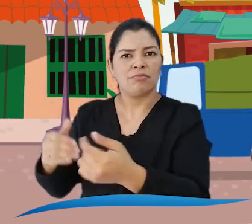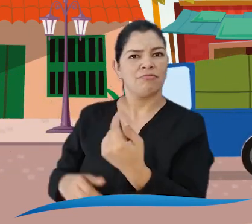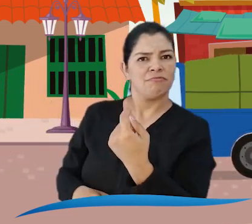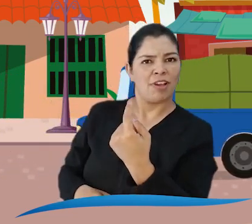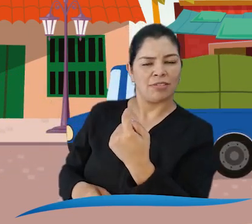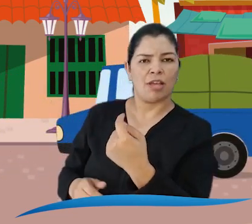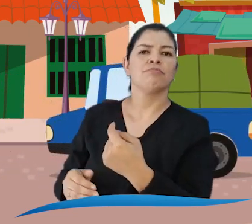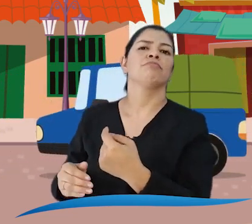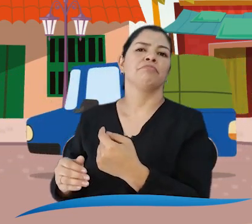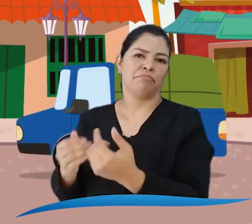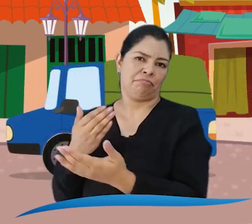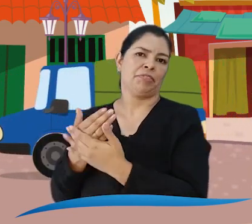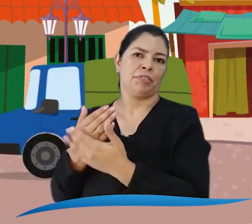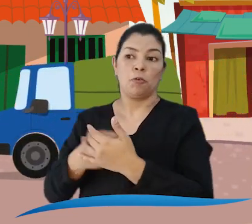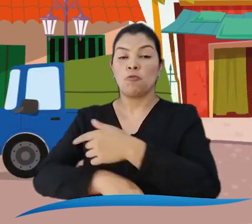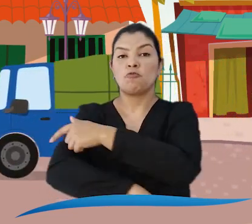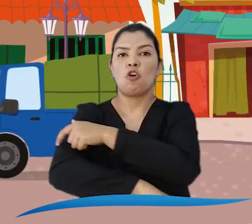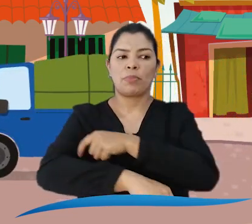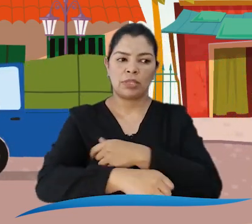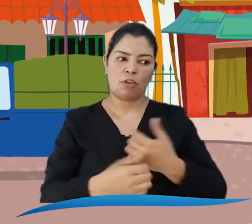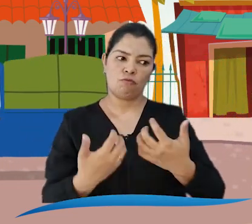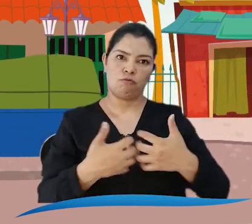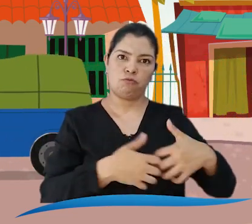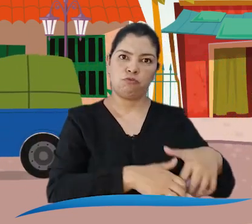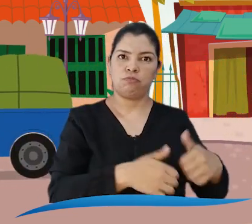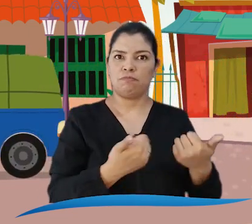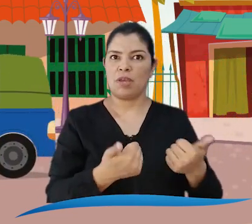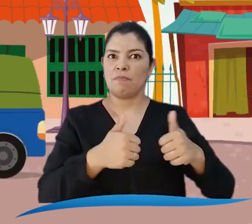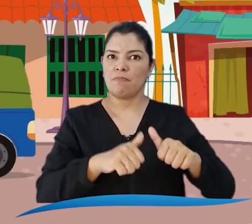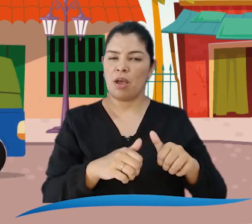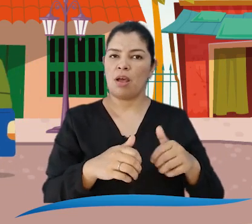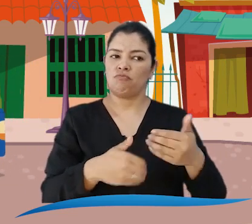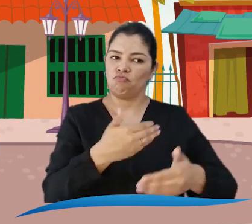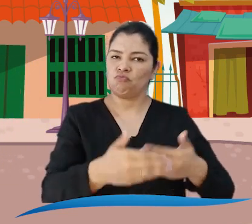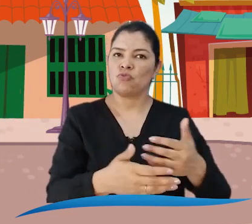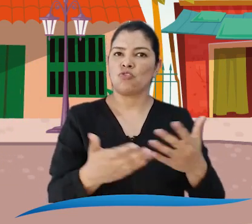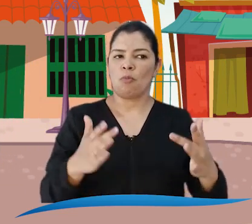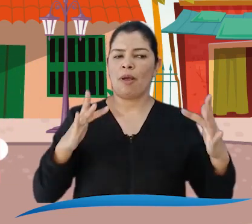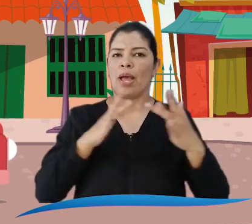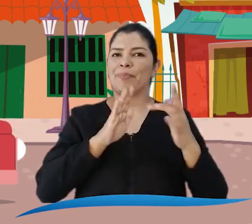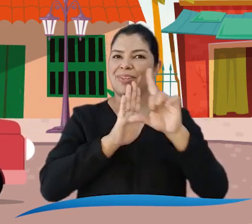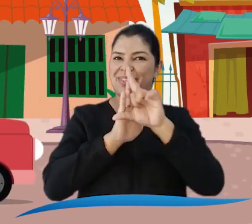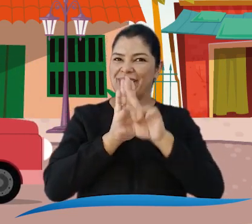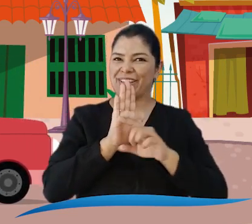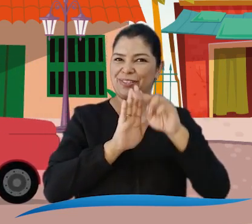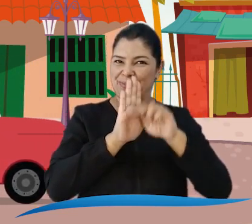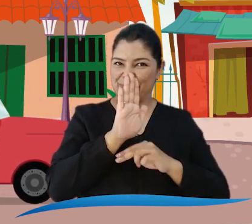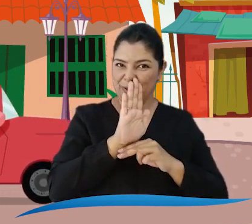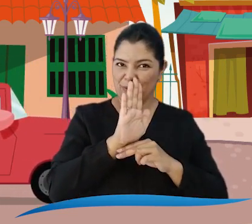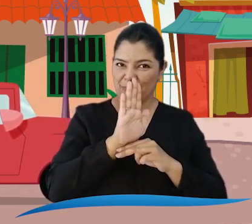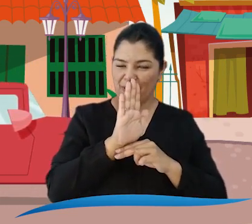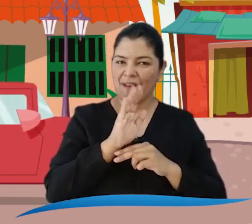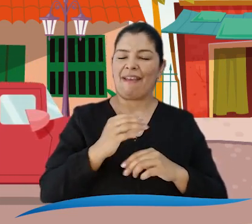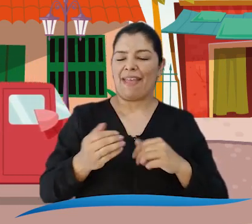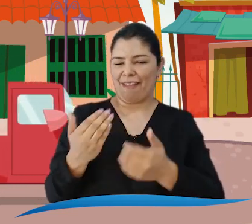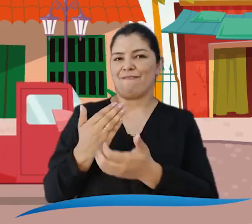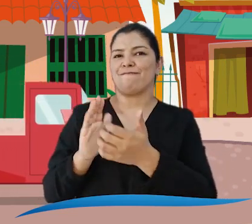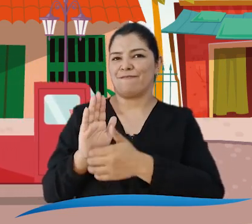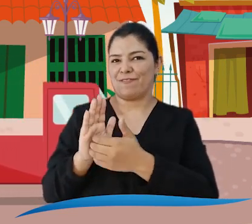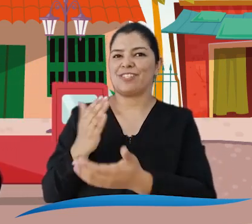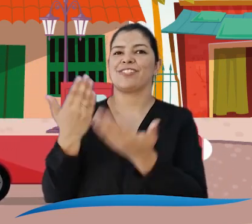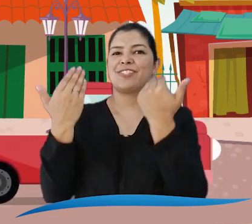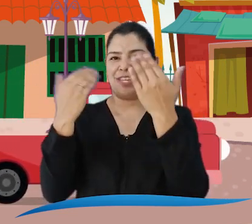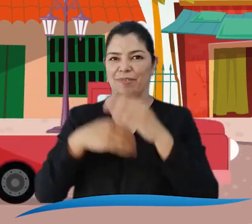se comienza a trabajar y que establece el nivel de avance de la conformación, funcionamiento y gestión del Comité Territorial de